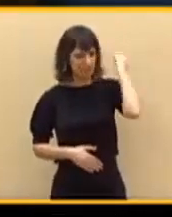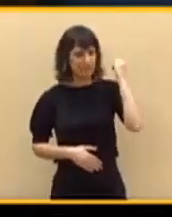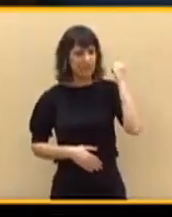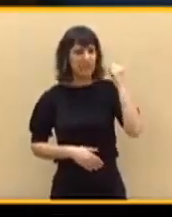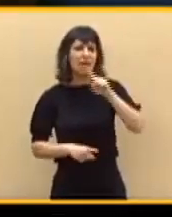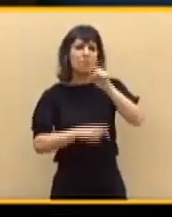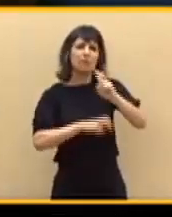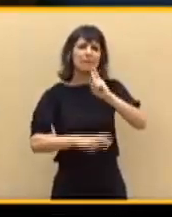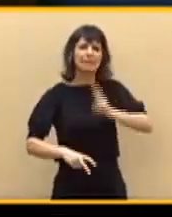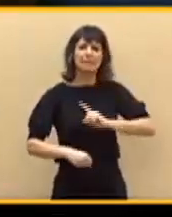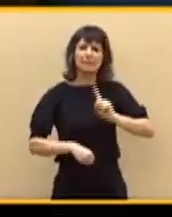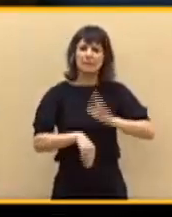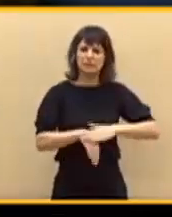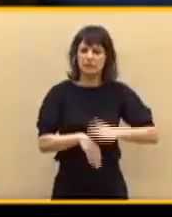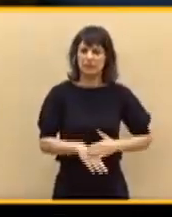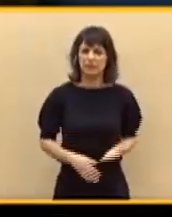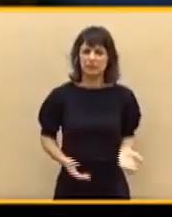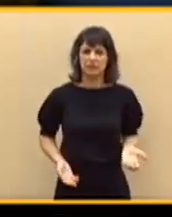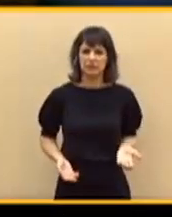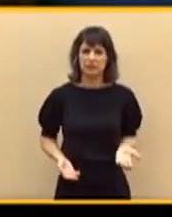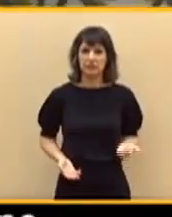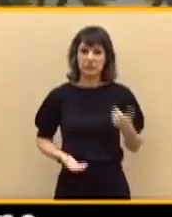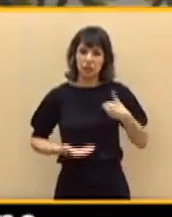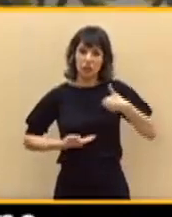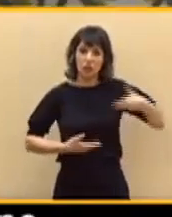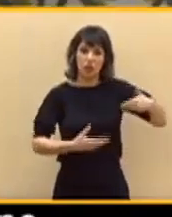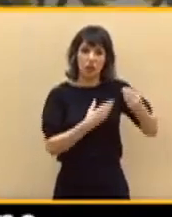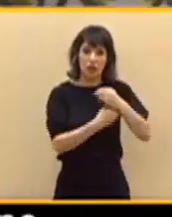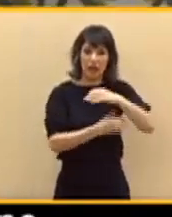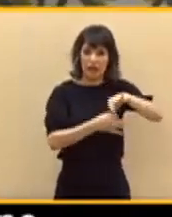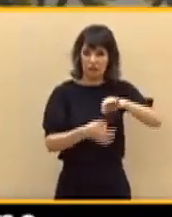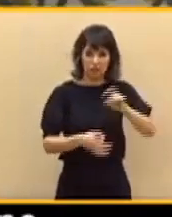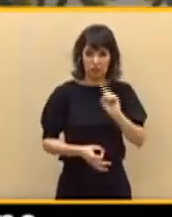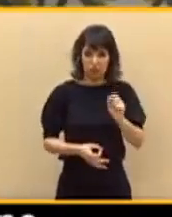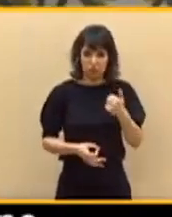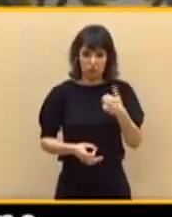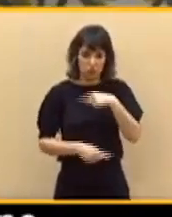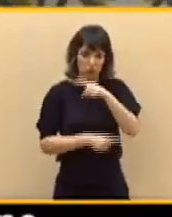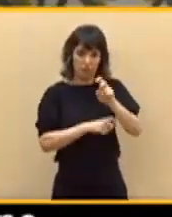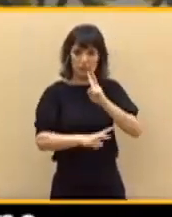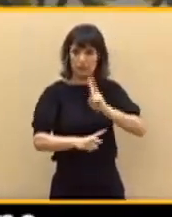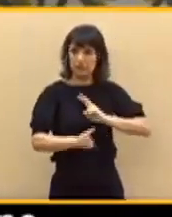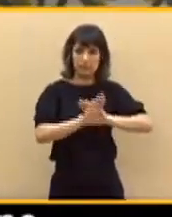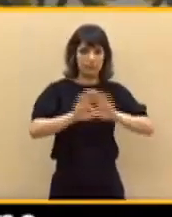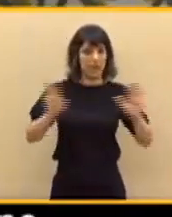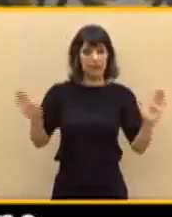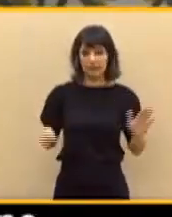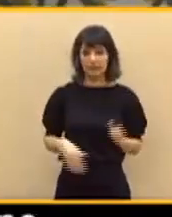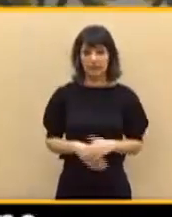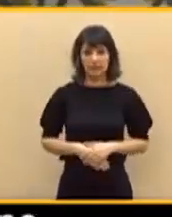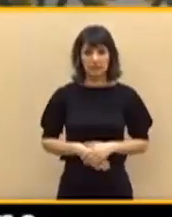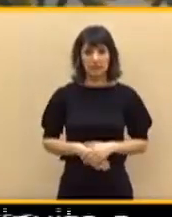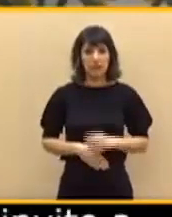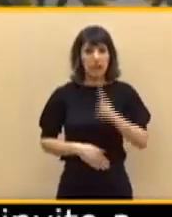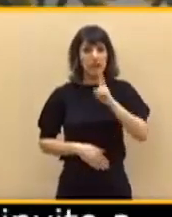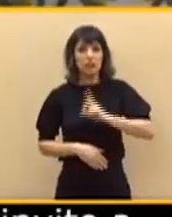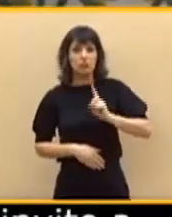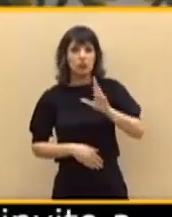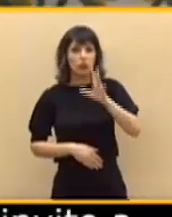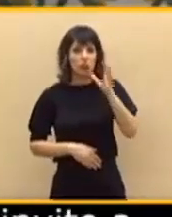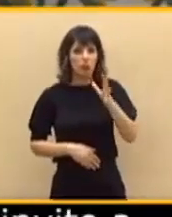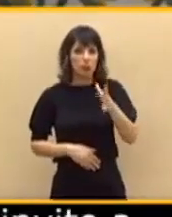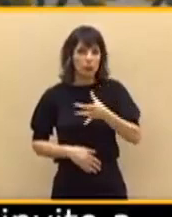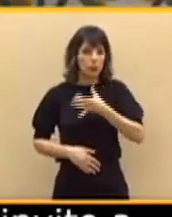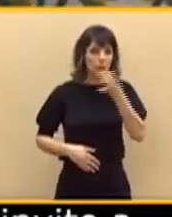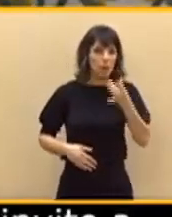Yo no quiero que me invite a café, simplemente que me responda a las preguntas, porque o bien le da vergüenza o bien le da igual lo que le